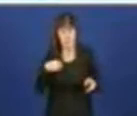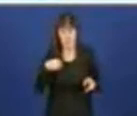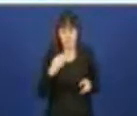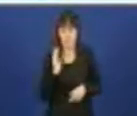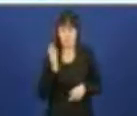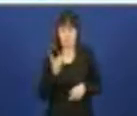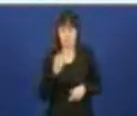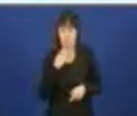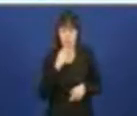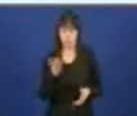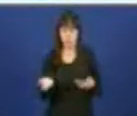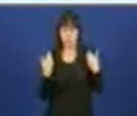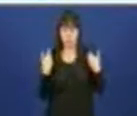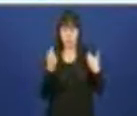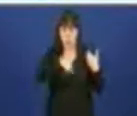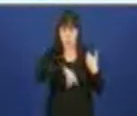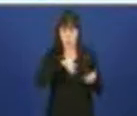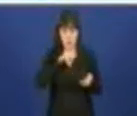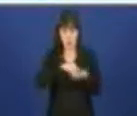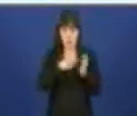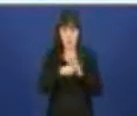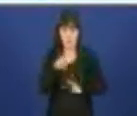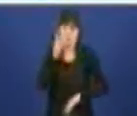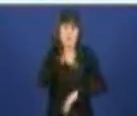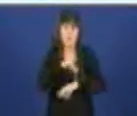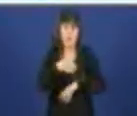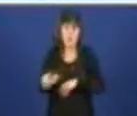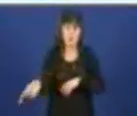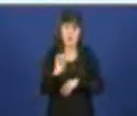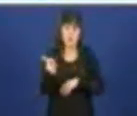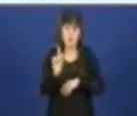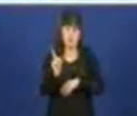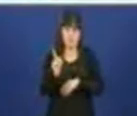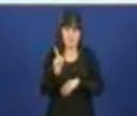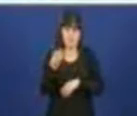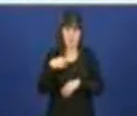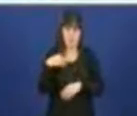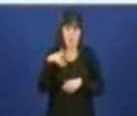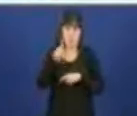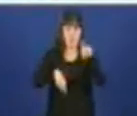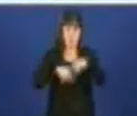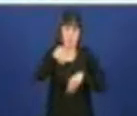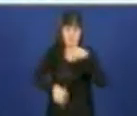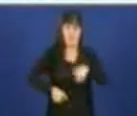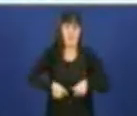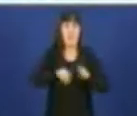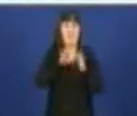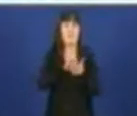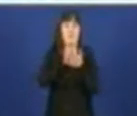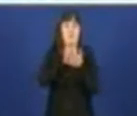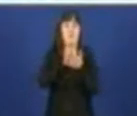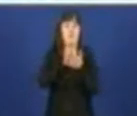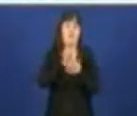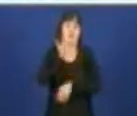sanitario. O número de pacientes nunha lista de espera, a demanda, é simplemente a demanda que ten un servicio de saúde para darlle resposta.